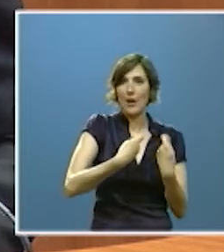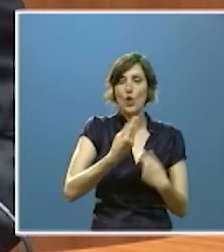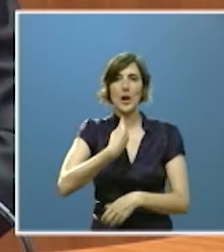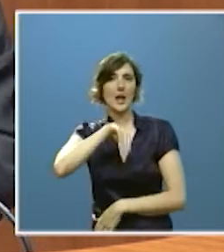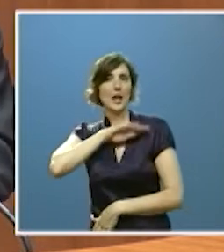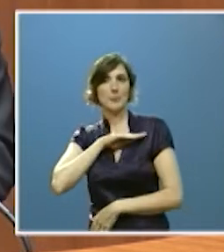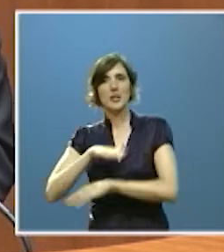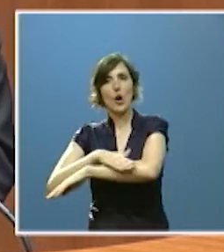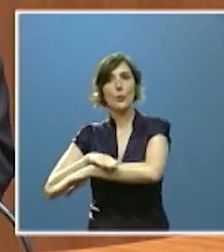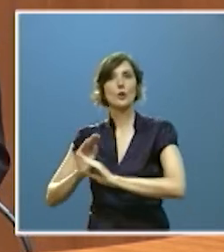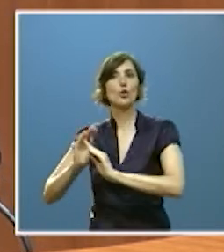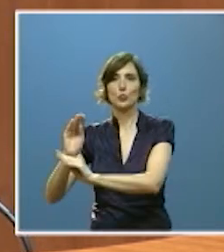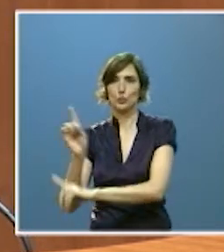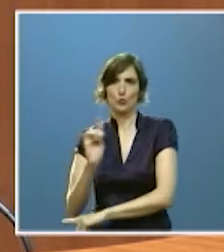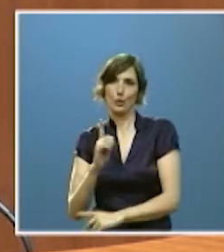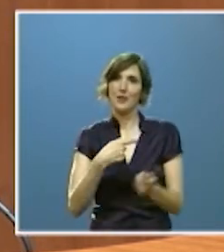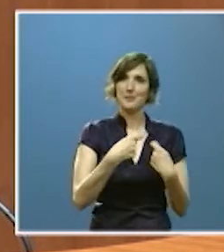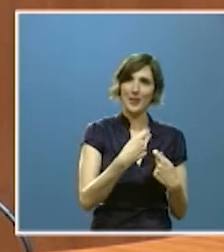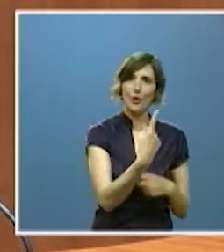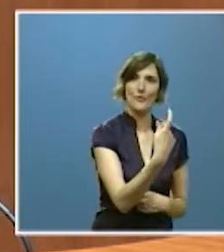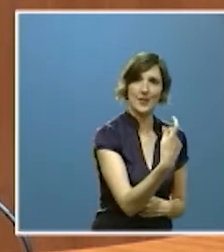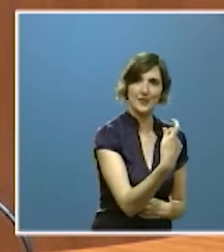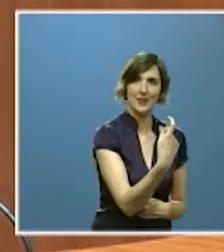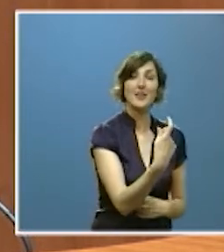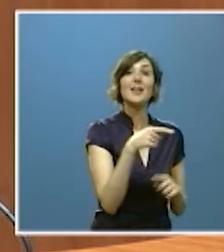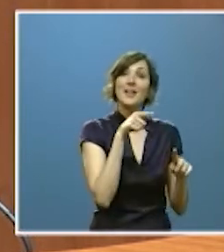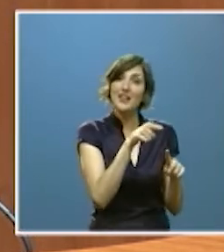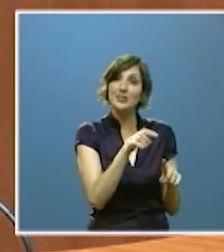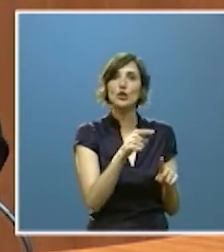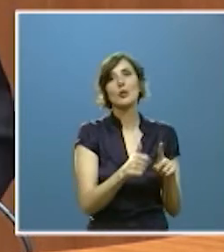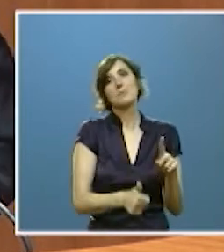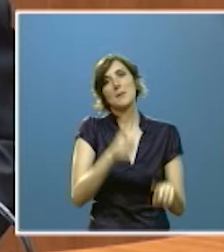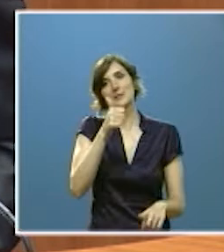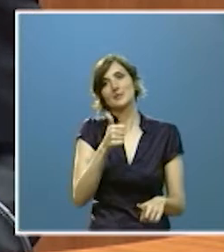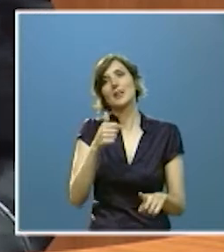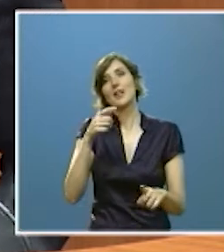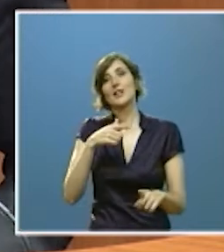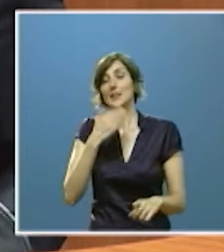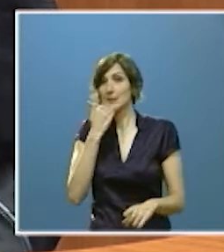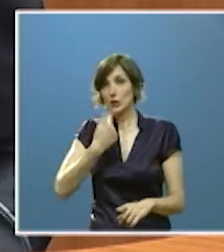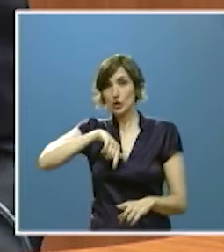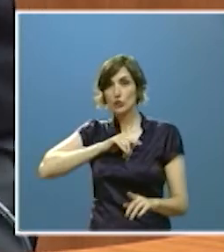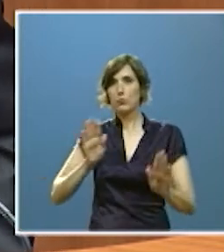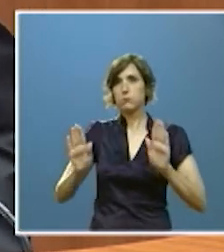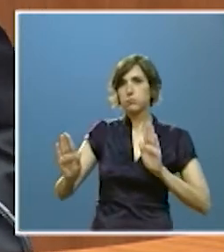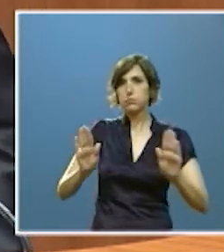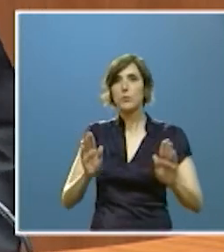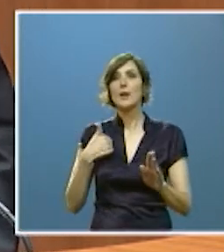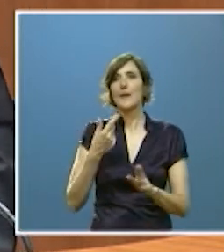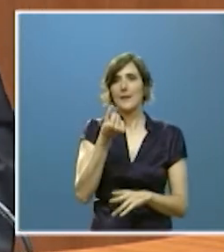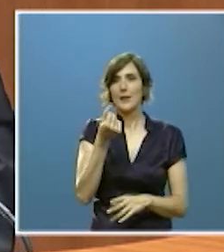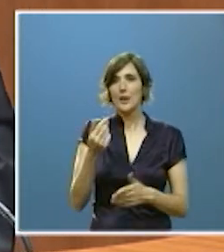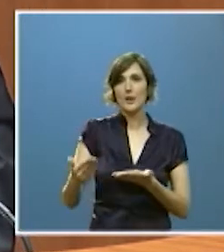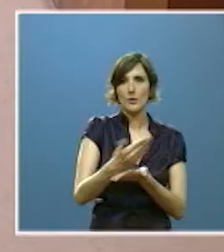y estos son demasiados agravios a quien ha procurado gestionar bien y mantener siempre su solvencia